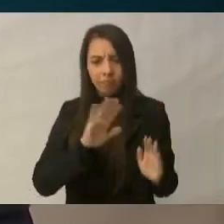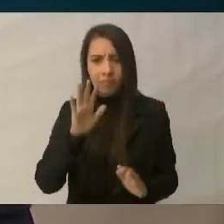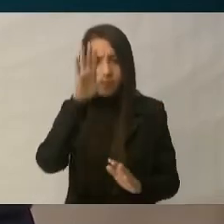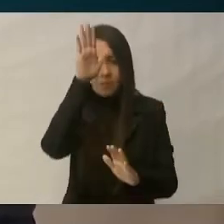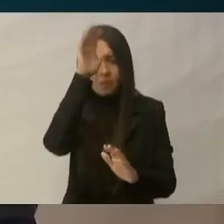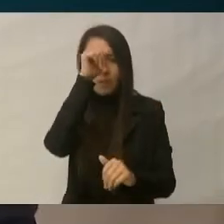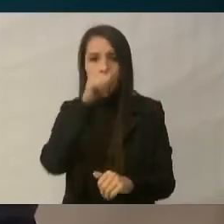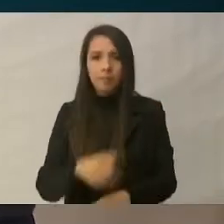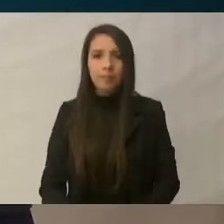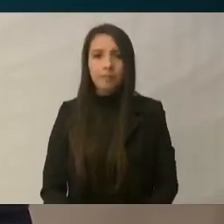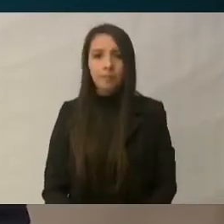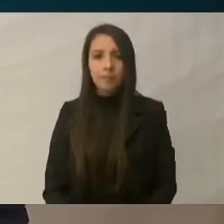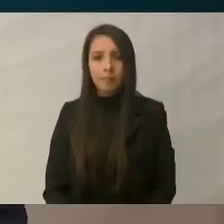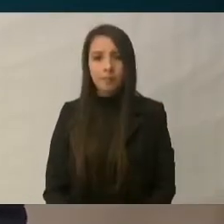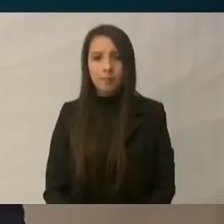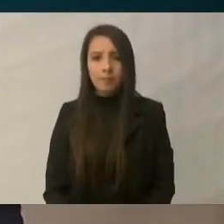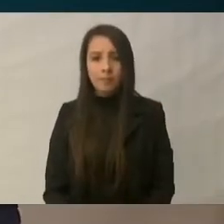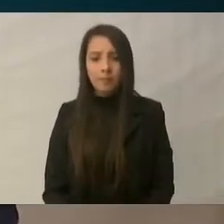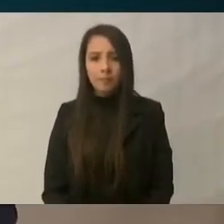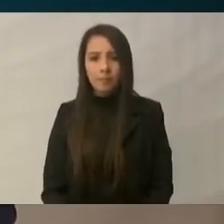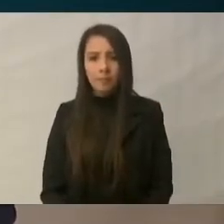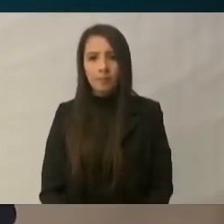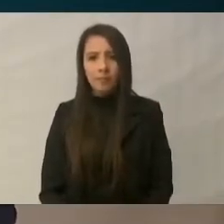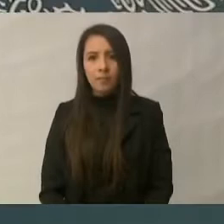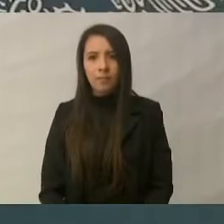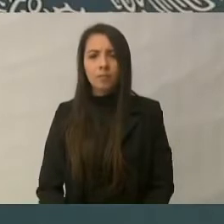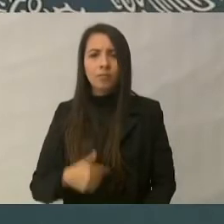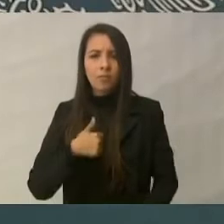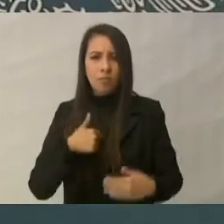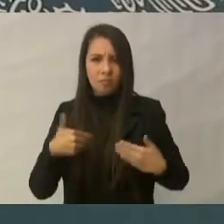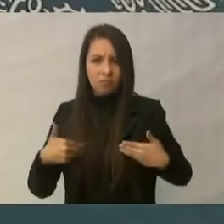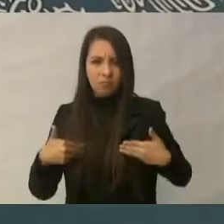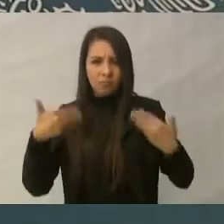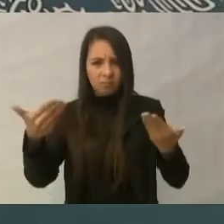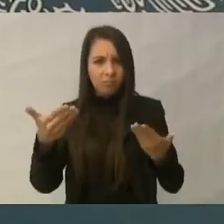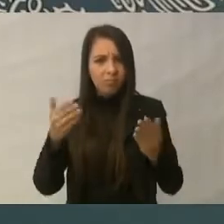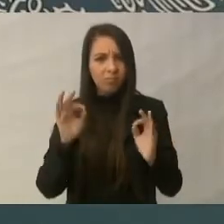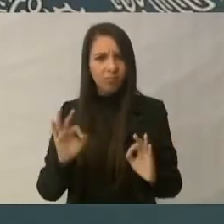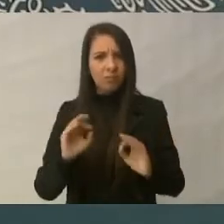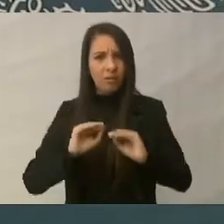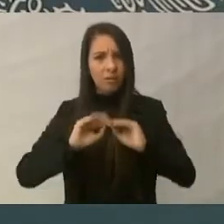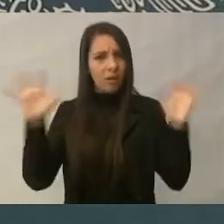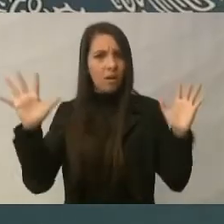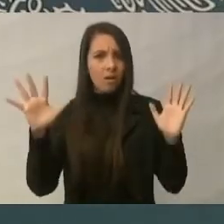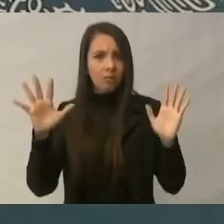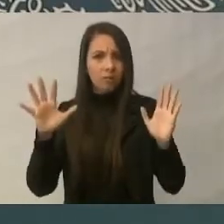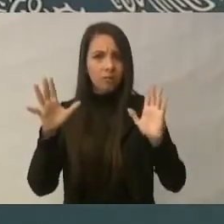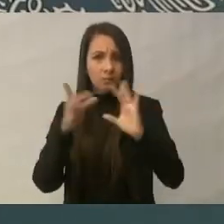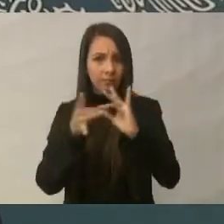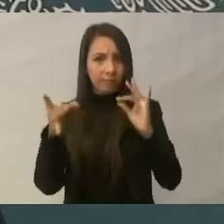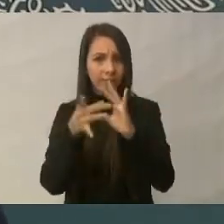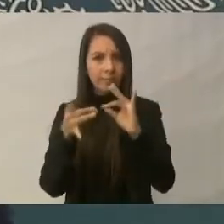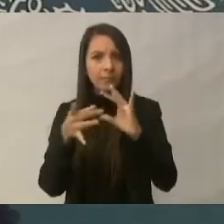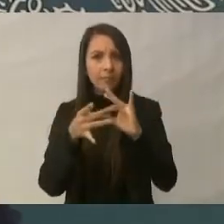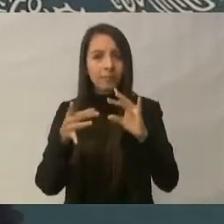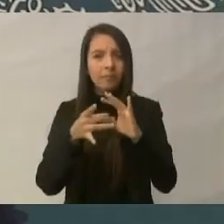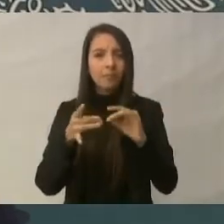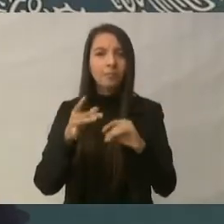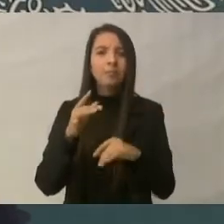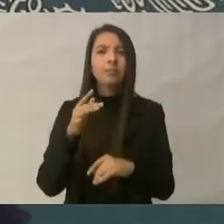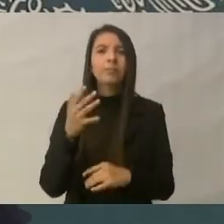lo expreso así con toda claridad para que no haya